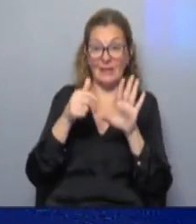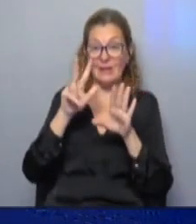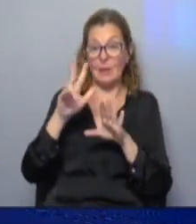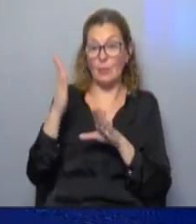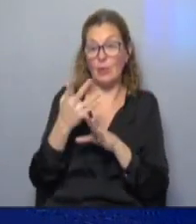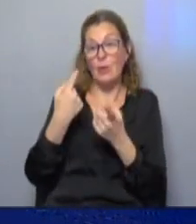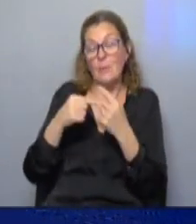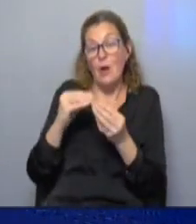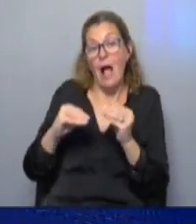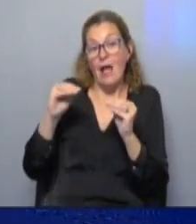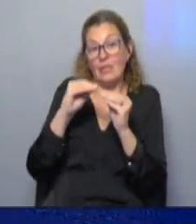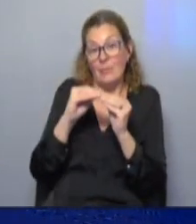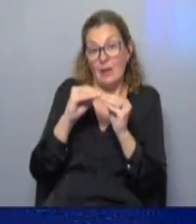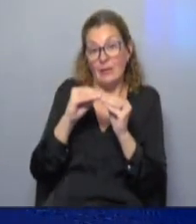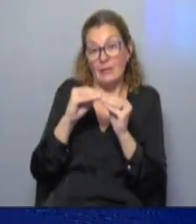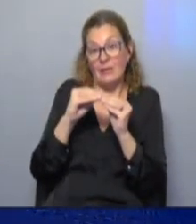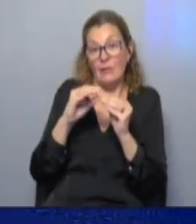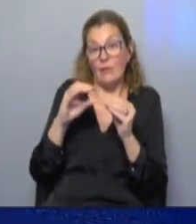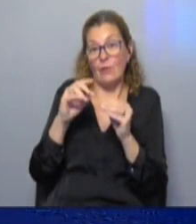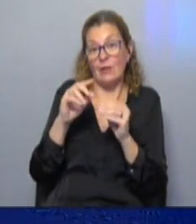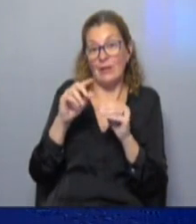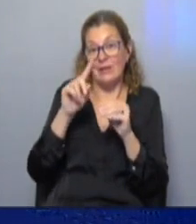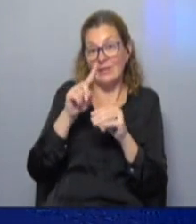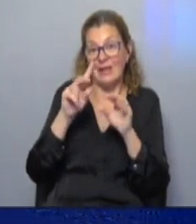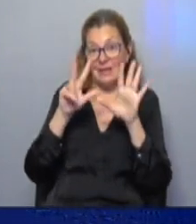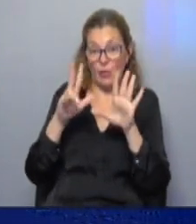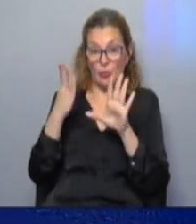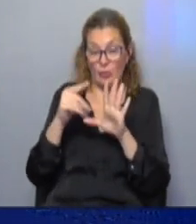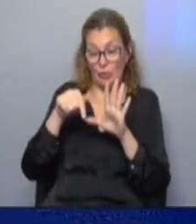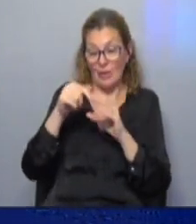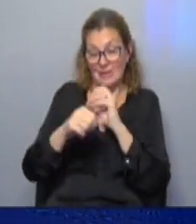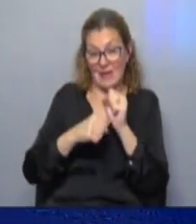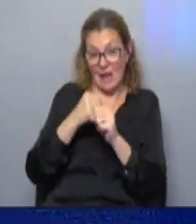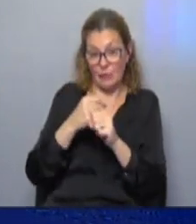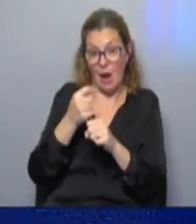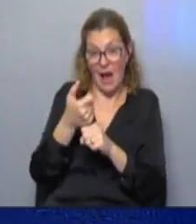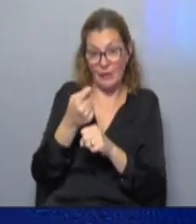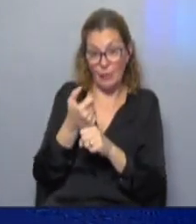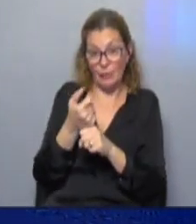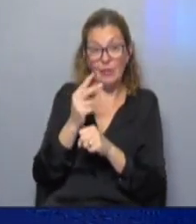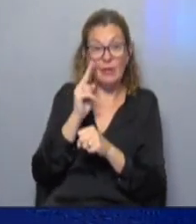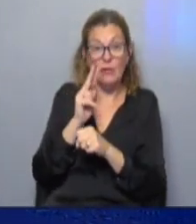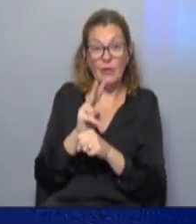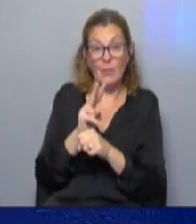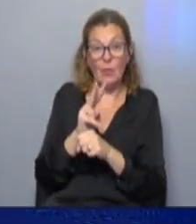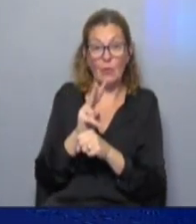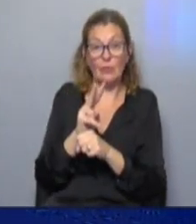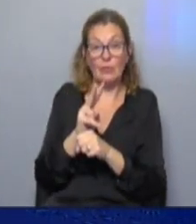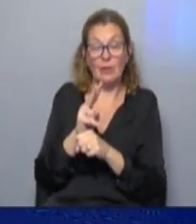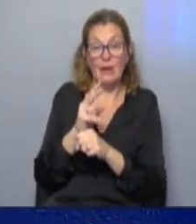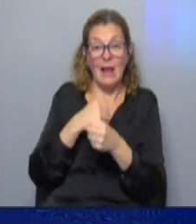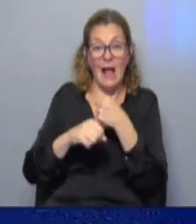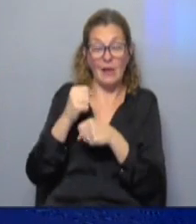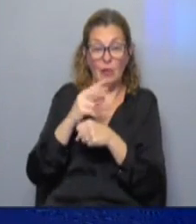% pero además vinculado al 2021 un aumento del 18% el arroz bueno si lo vemos en términos de lo que sucedió en